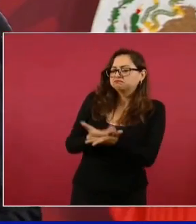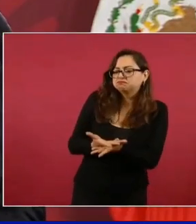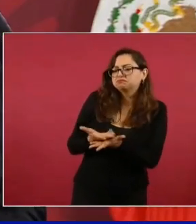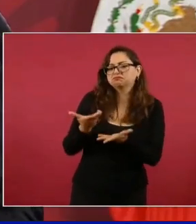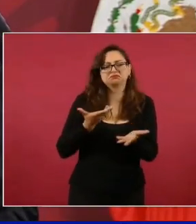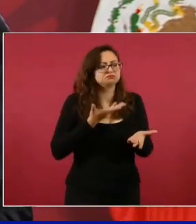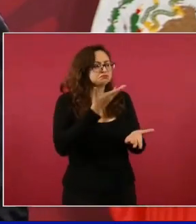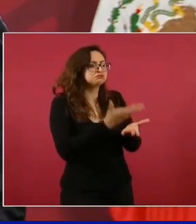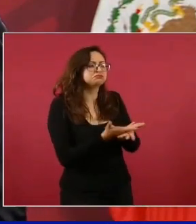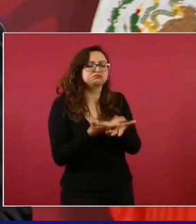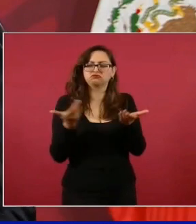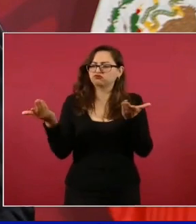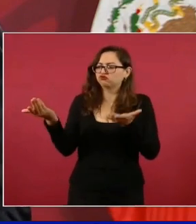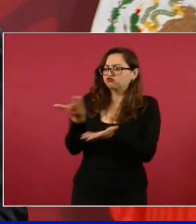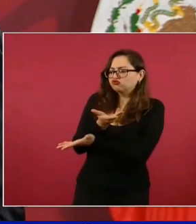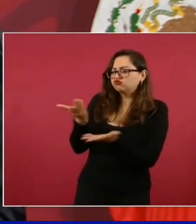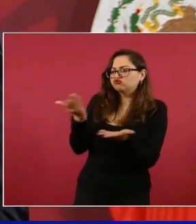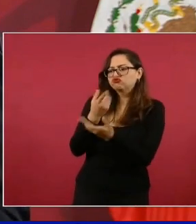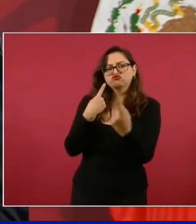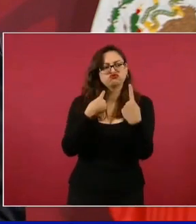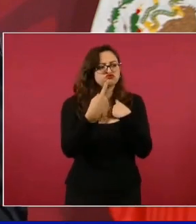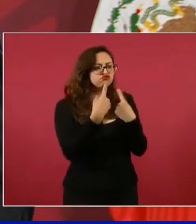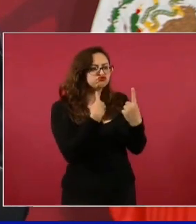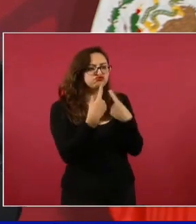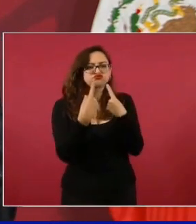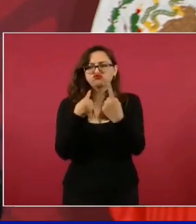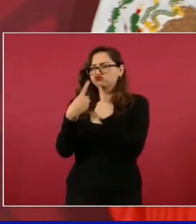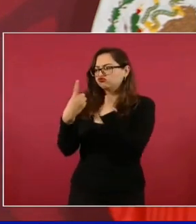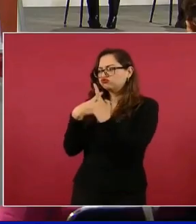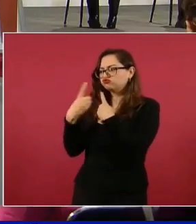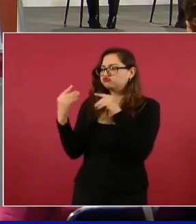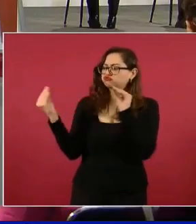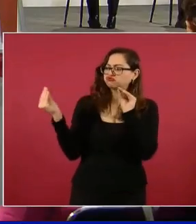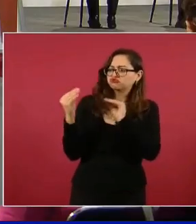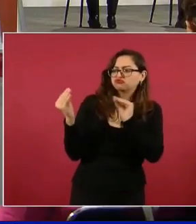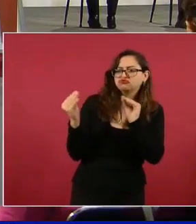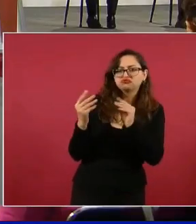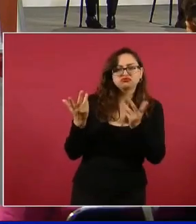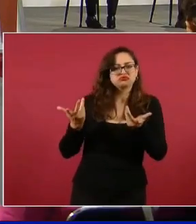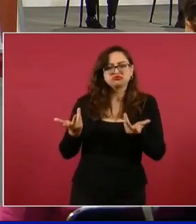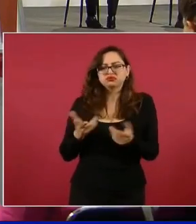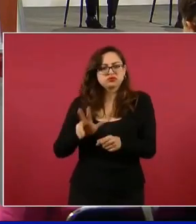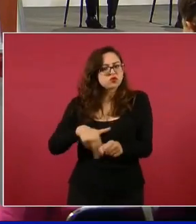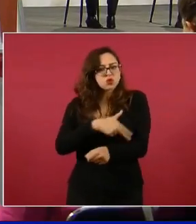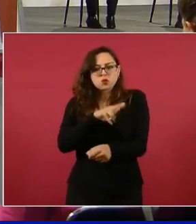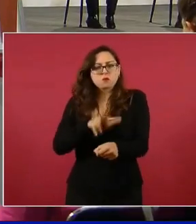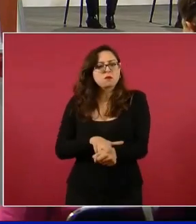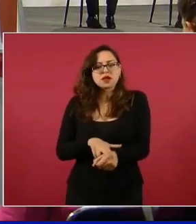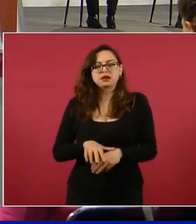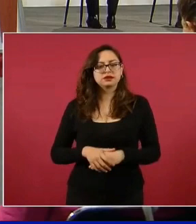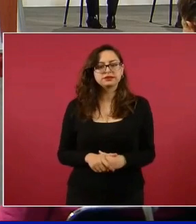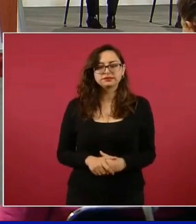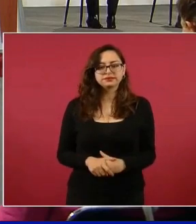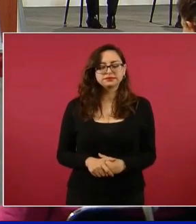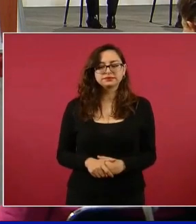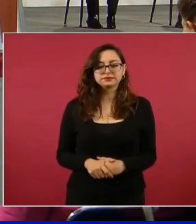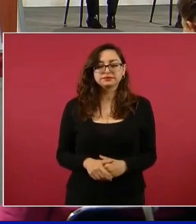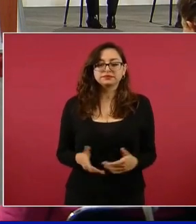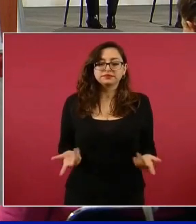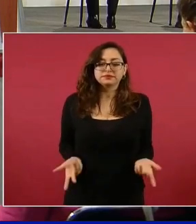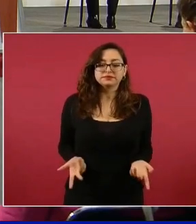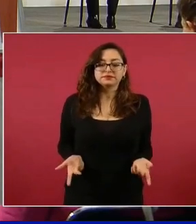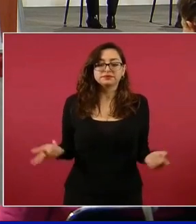y la escuela neoliberal